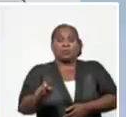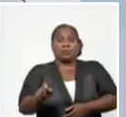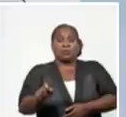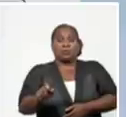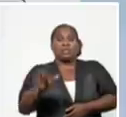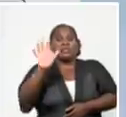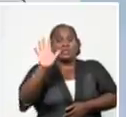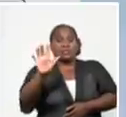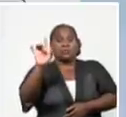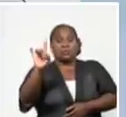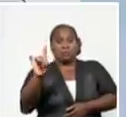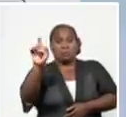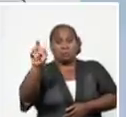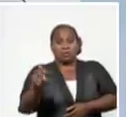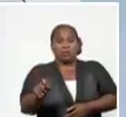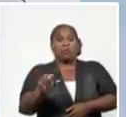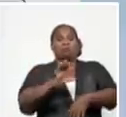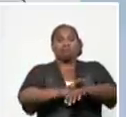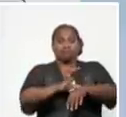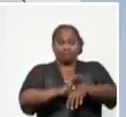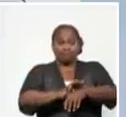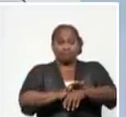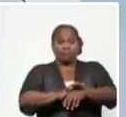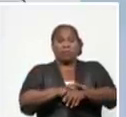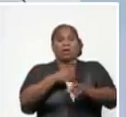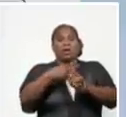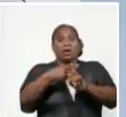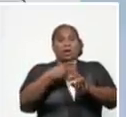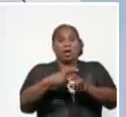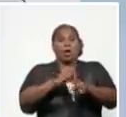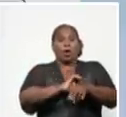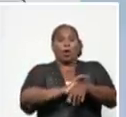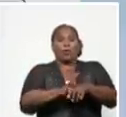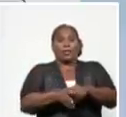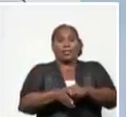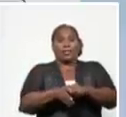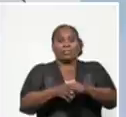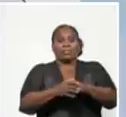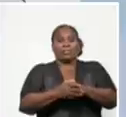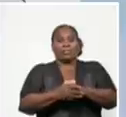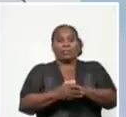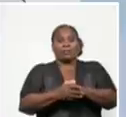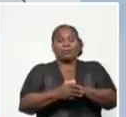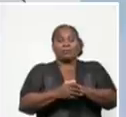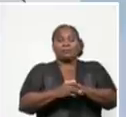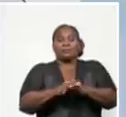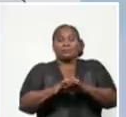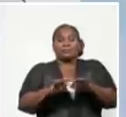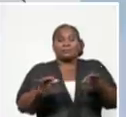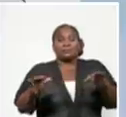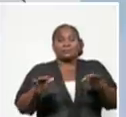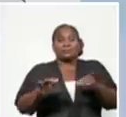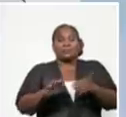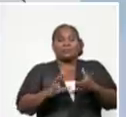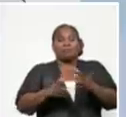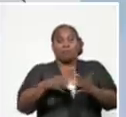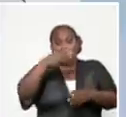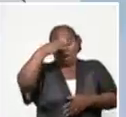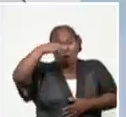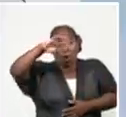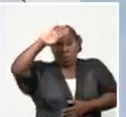personas con el diagnóstico de COVID-19. De esta forma, Cuba acumula